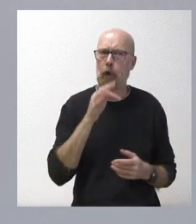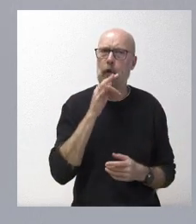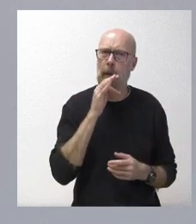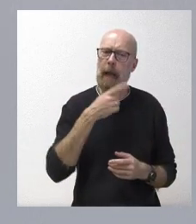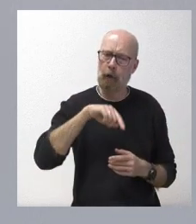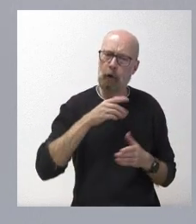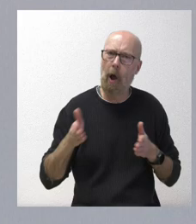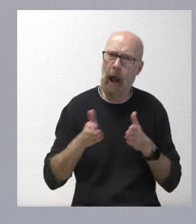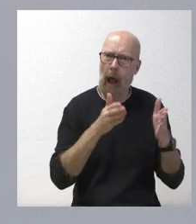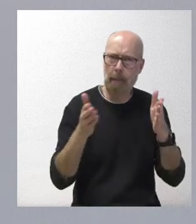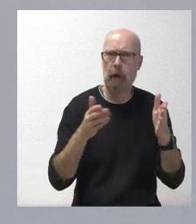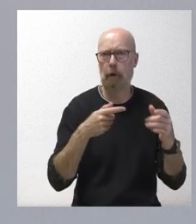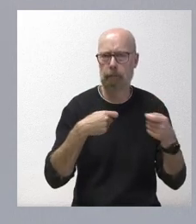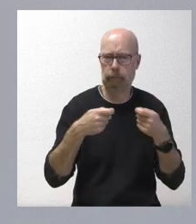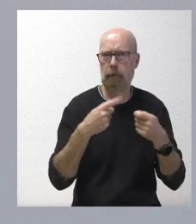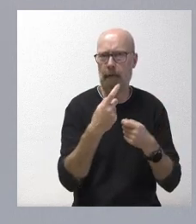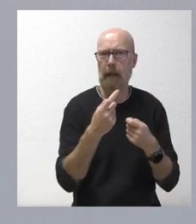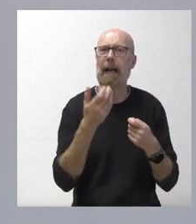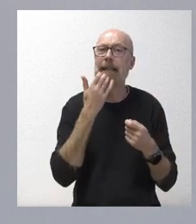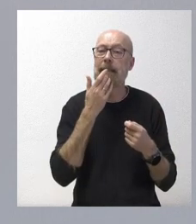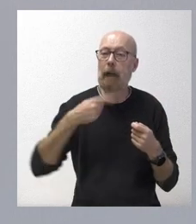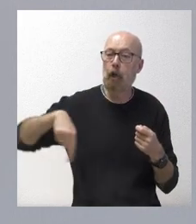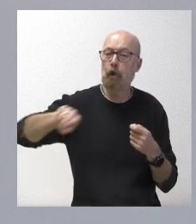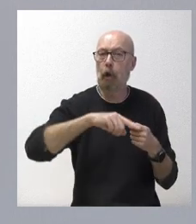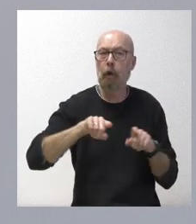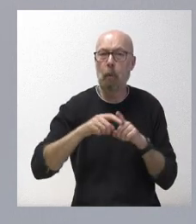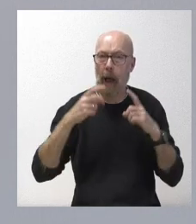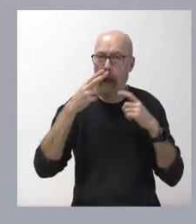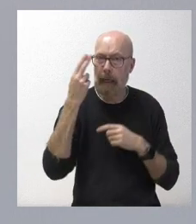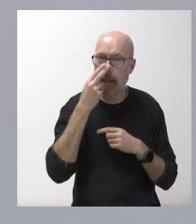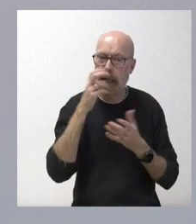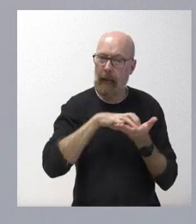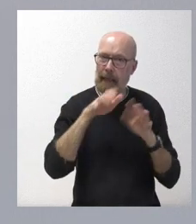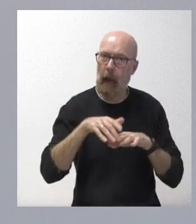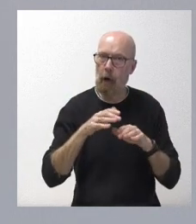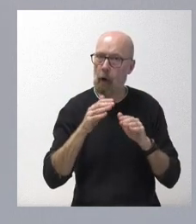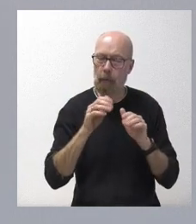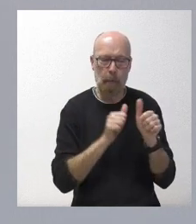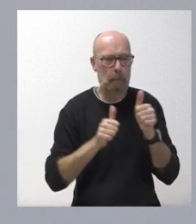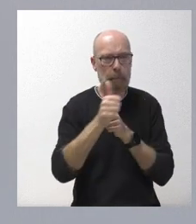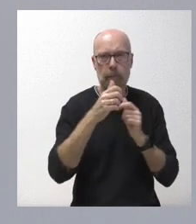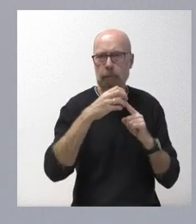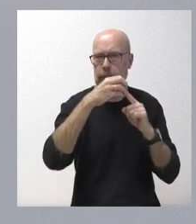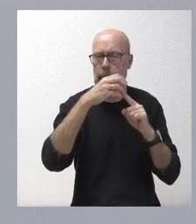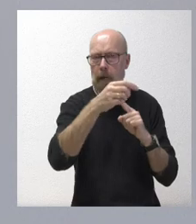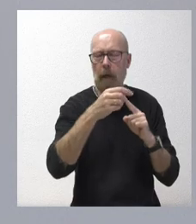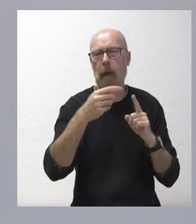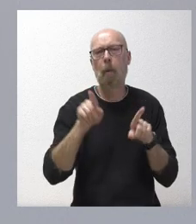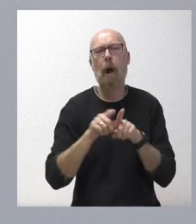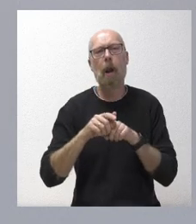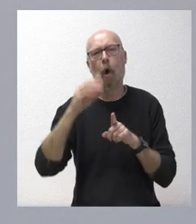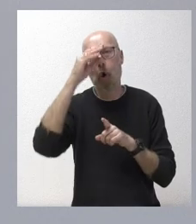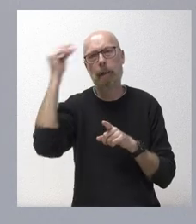Pero si todos vamos con la mano tendida, todos vamos con el interés de Castilla y León por delante, todos vamos olvidándonos de los